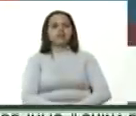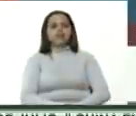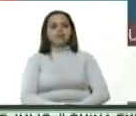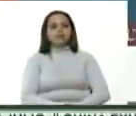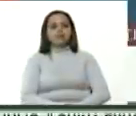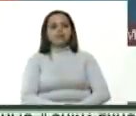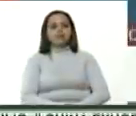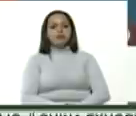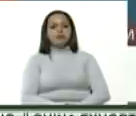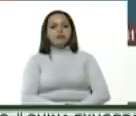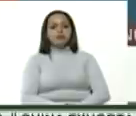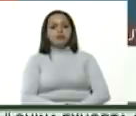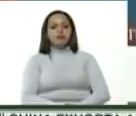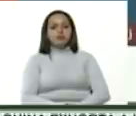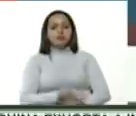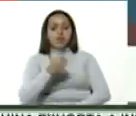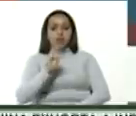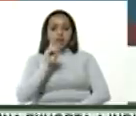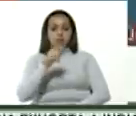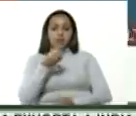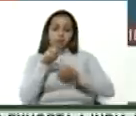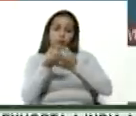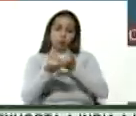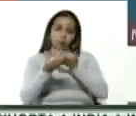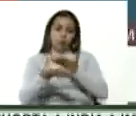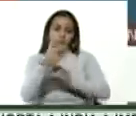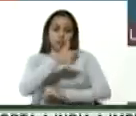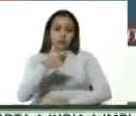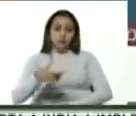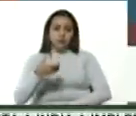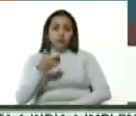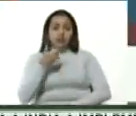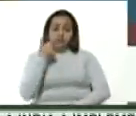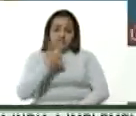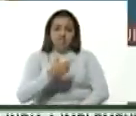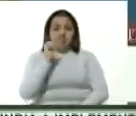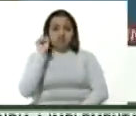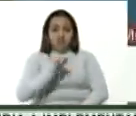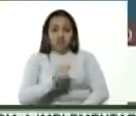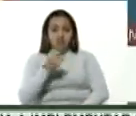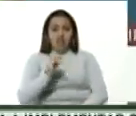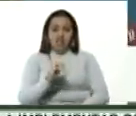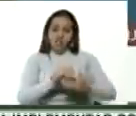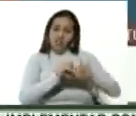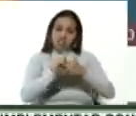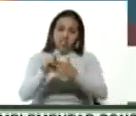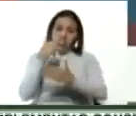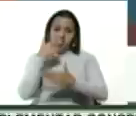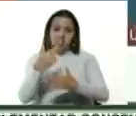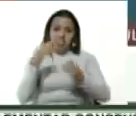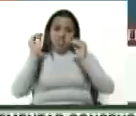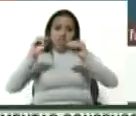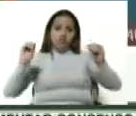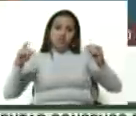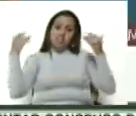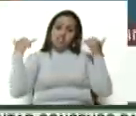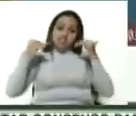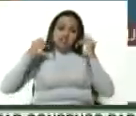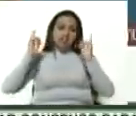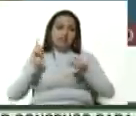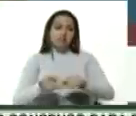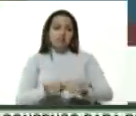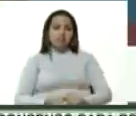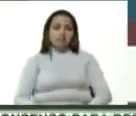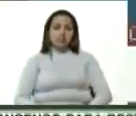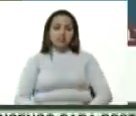bueno, además confeso, quienes lo llevan adelante lo confiesan, lo lideran, lo dicen, lo anuncian, lo celebran, y